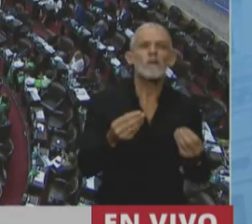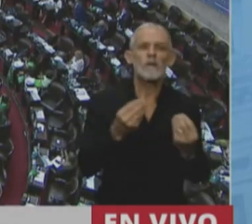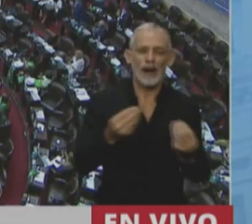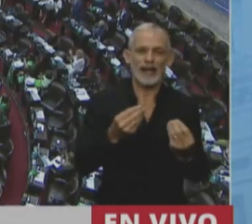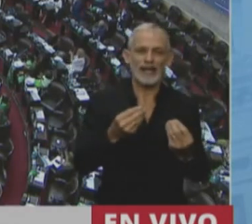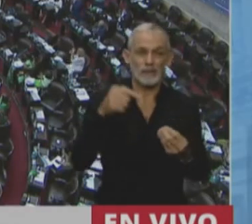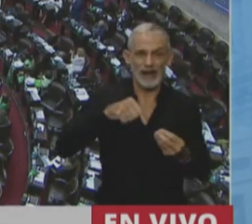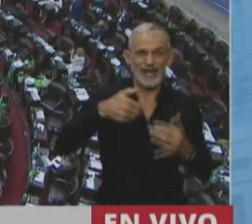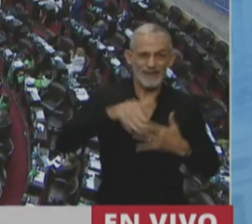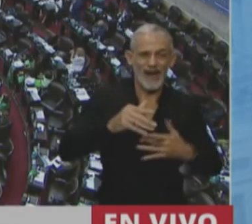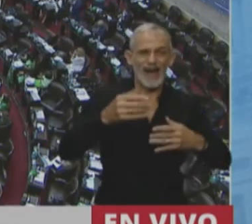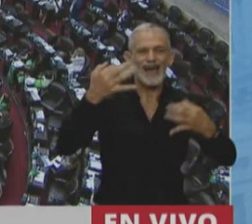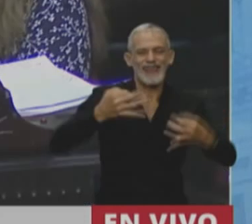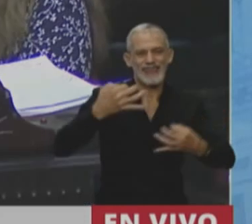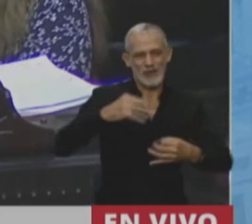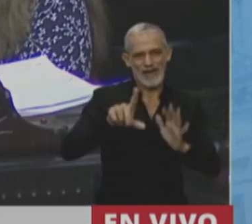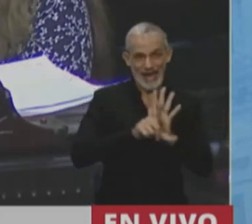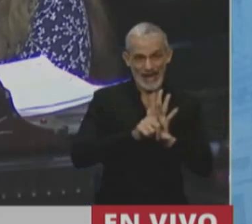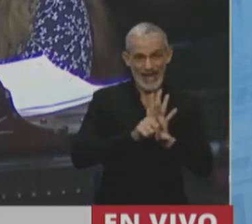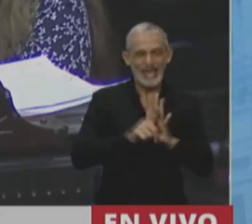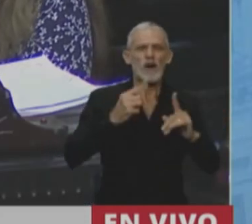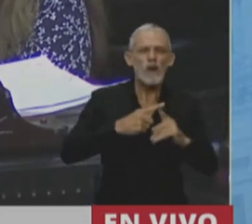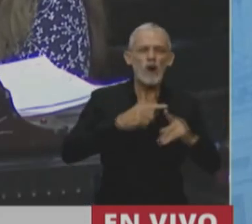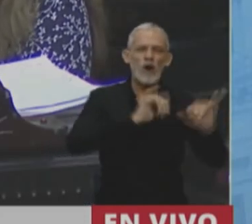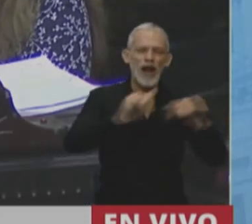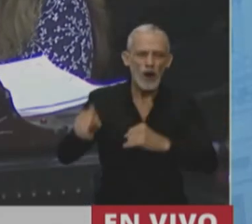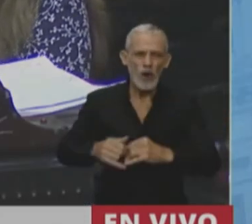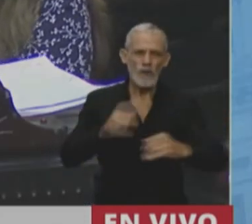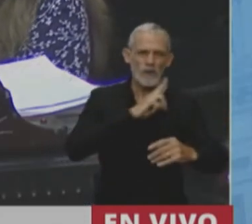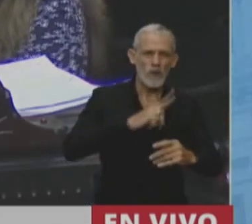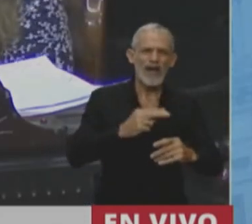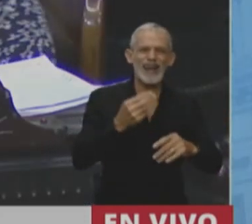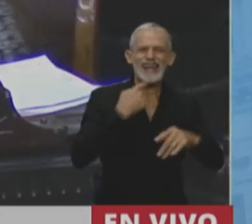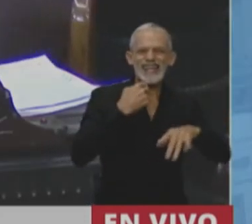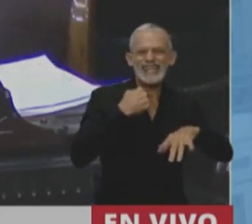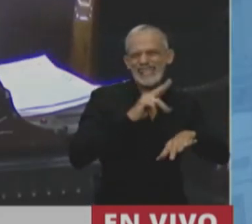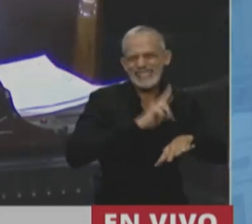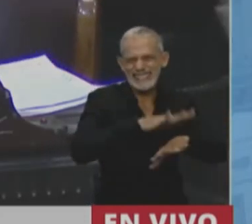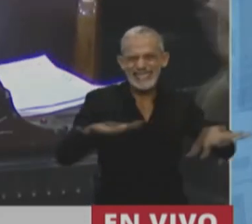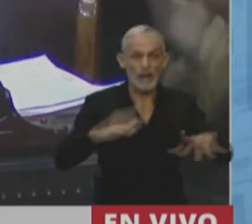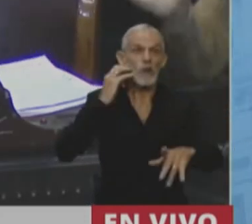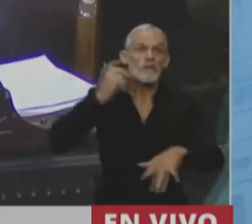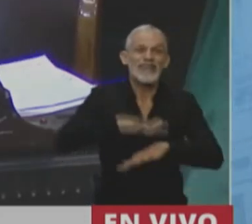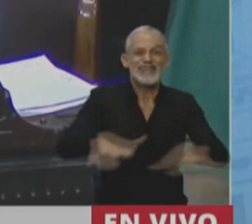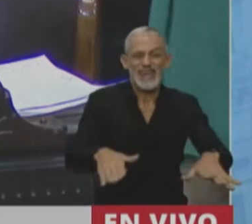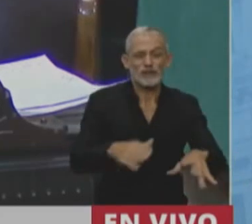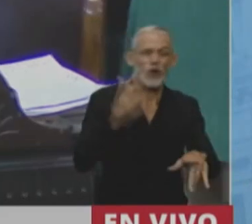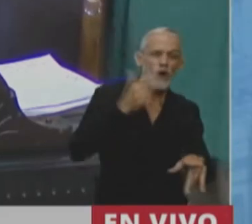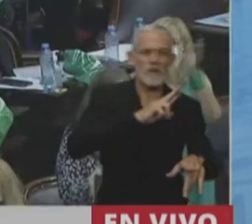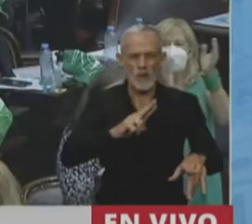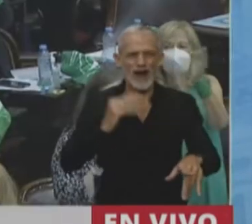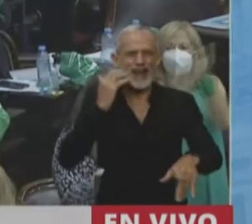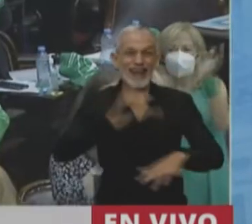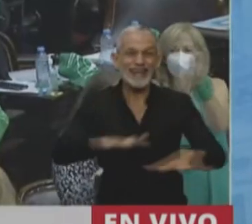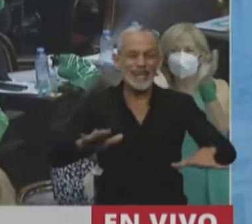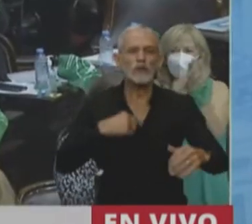sea ley. Por las jóvenes, por las pibas, por mis nietos, por mi nieta,